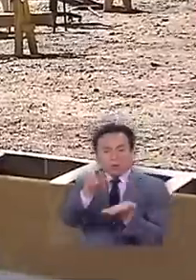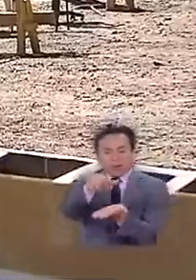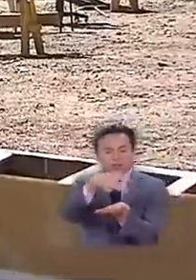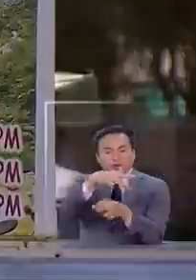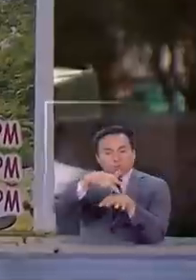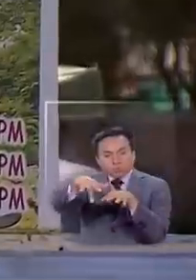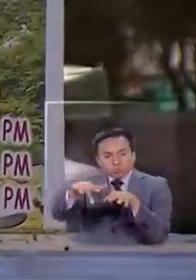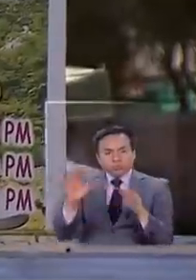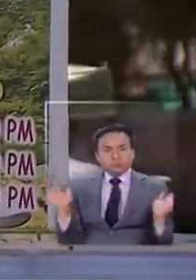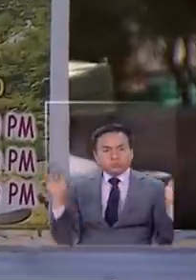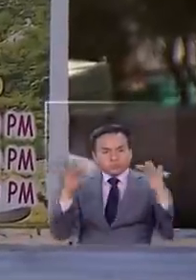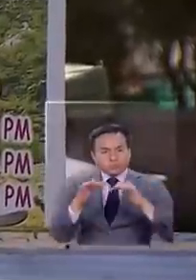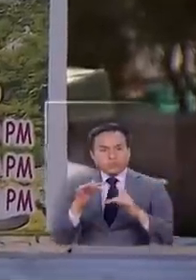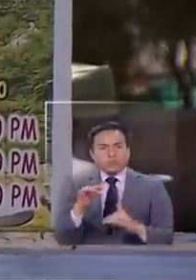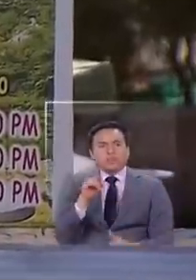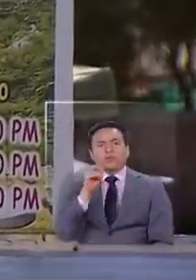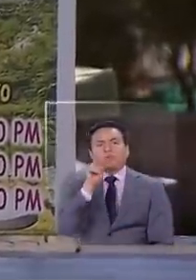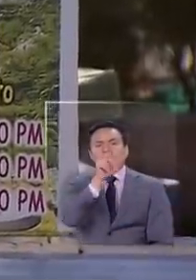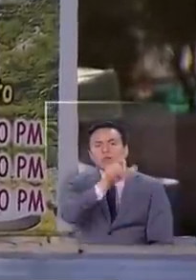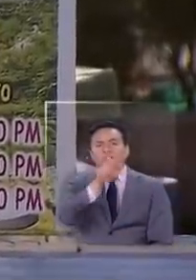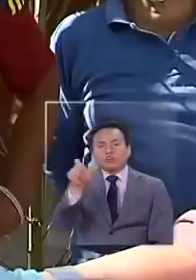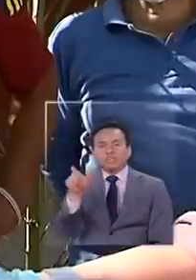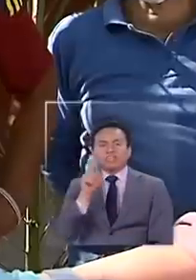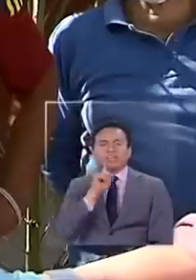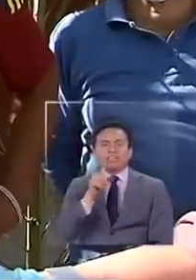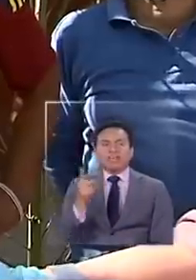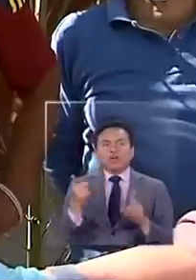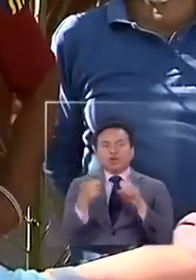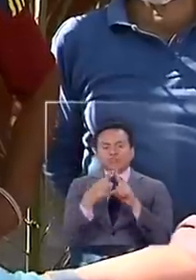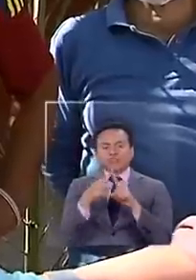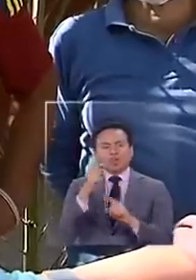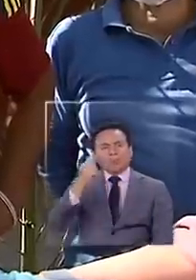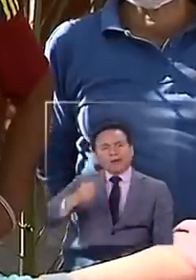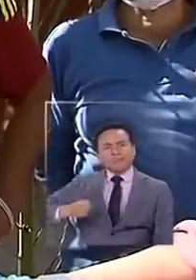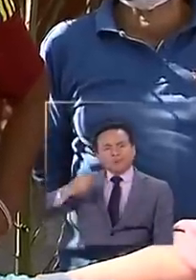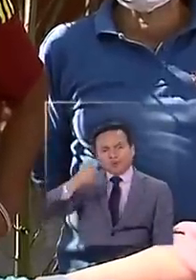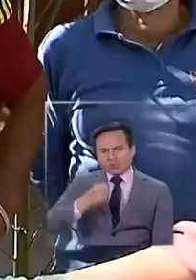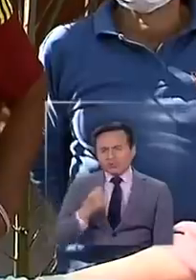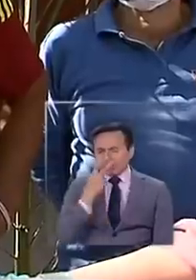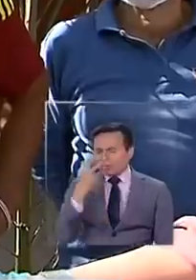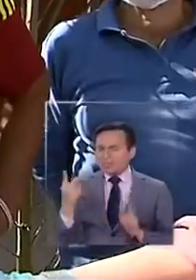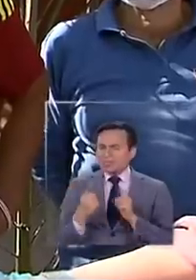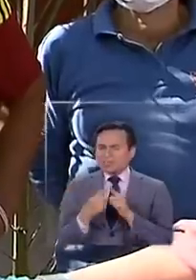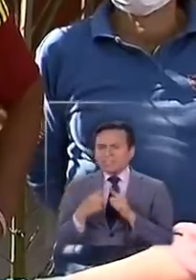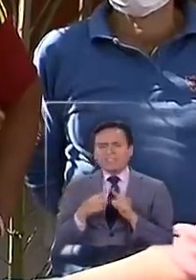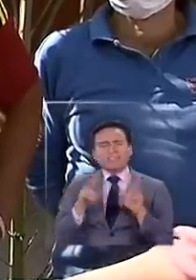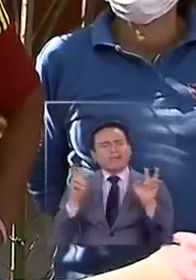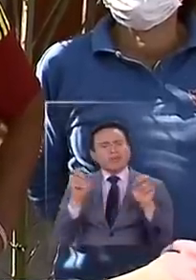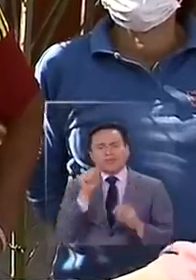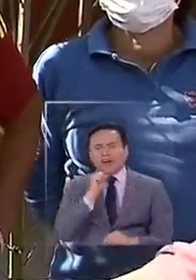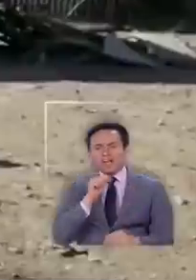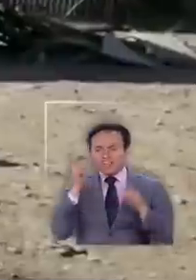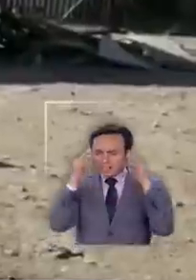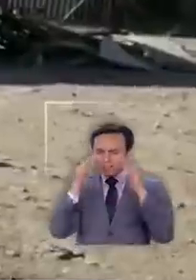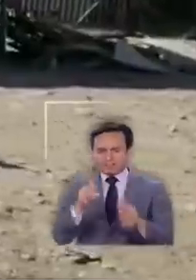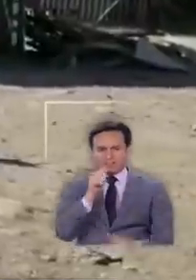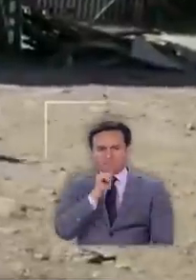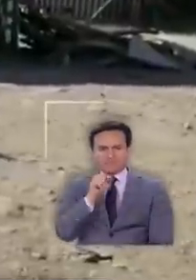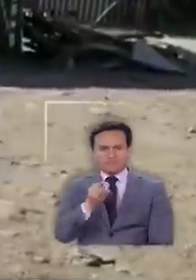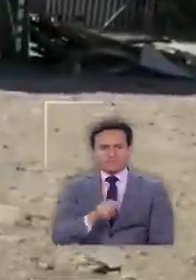un terreno baldío. Ahí había personas que tuvieron contacto con el pastorante. Tampoco se le ha tomado en cuenta.